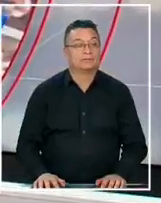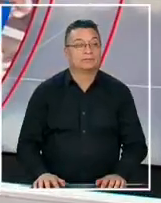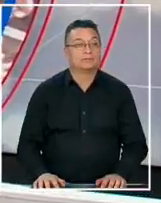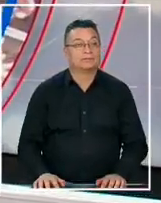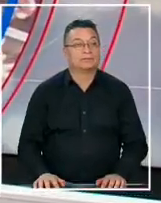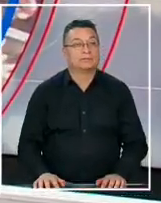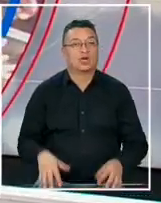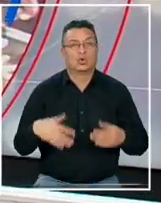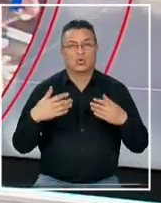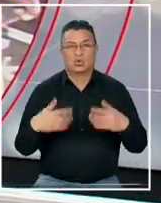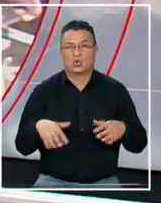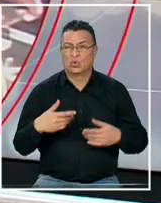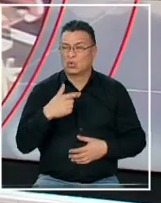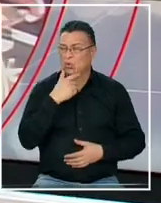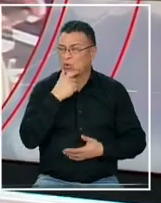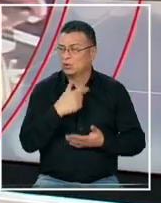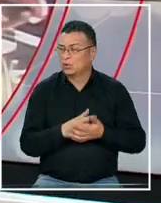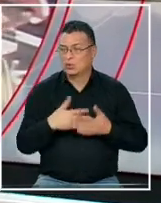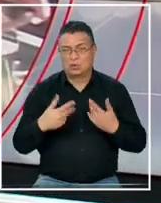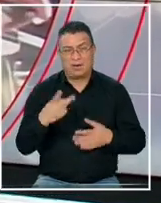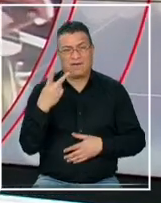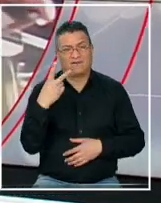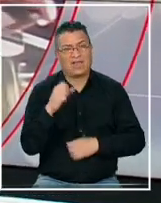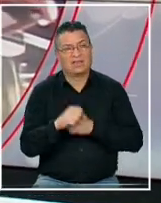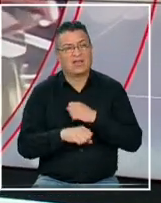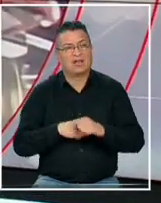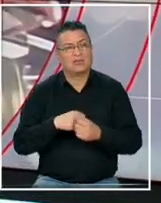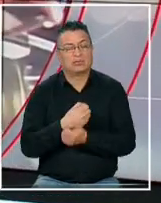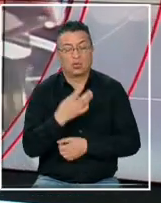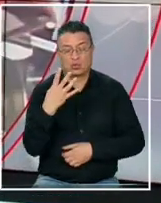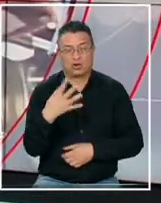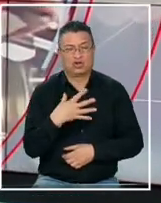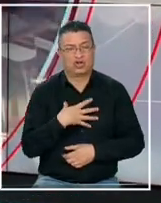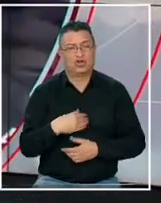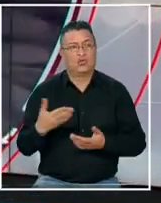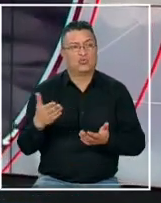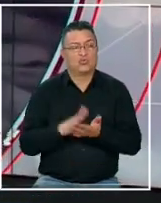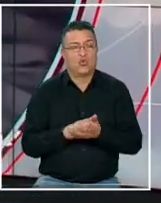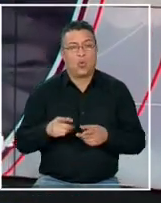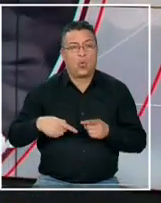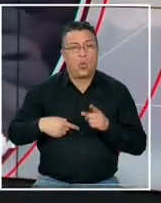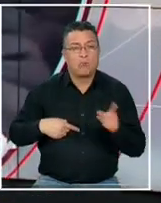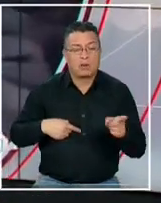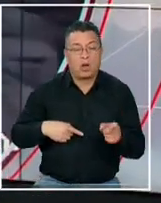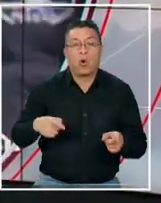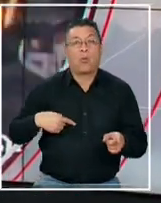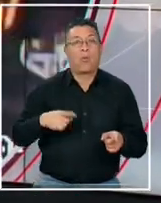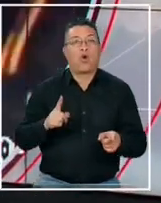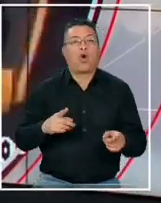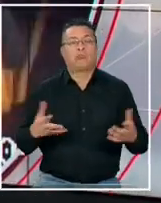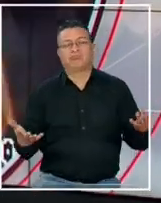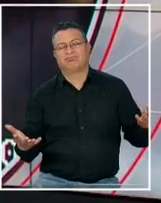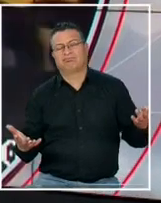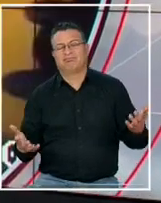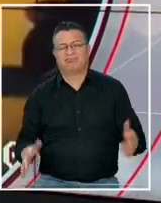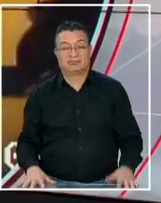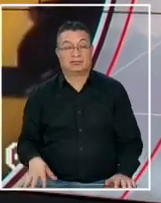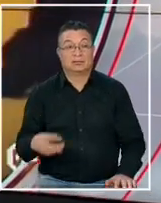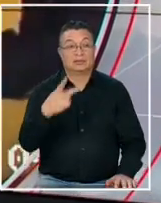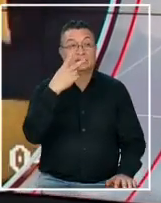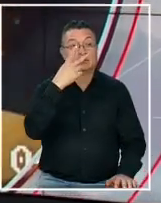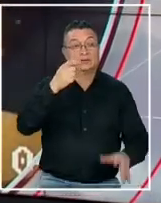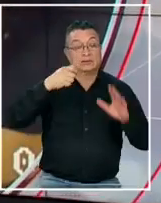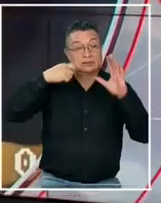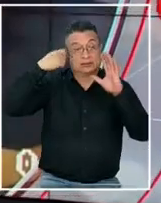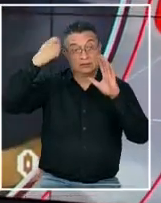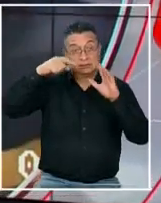que caso impresionante impresionante 20 años y cuatro hijos fallecidos se la culpa de ella y termina siendo inocente vamos a ver estas imágenes